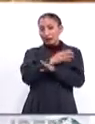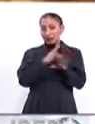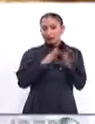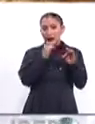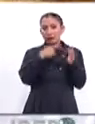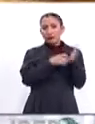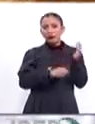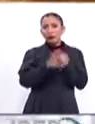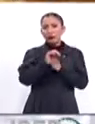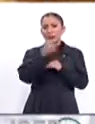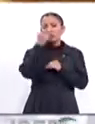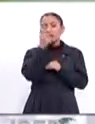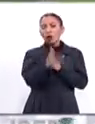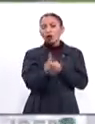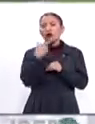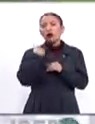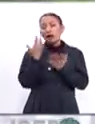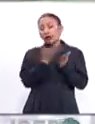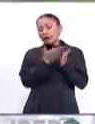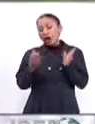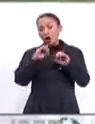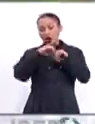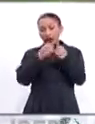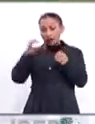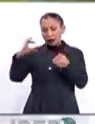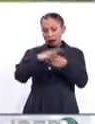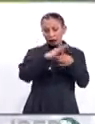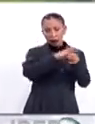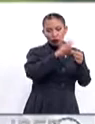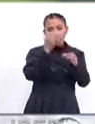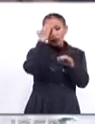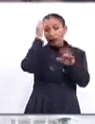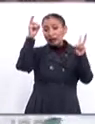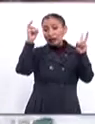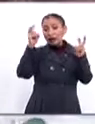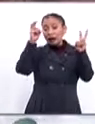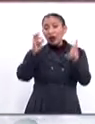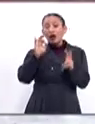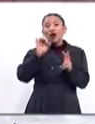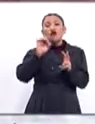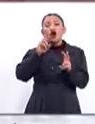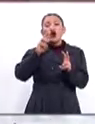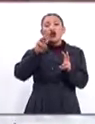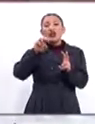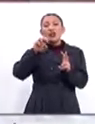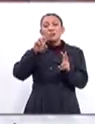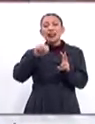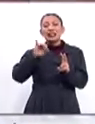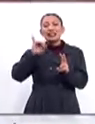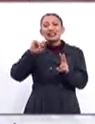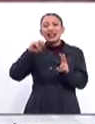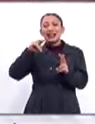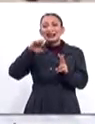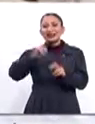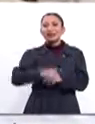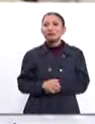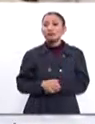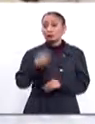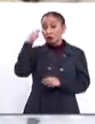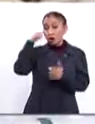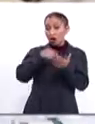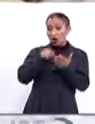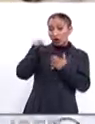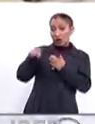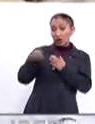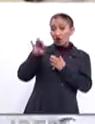fundado en 1998 entre estas organizaciones, conocido como For Women in Science. Creo que los premios para